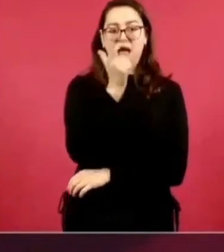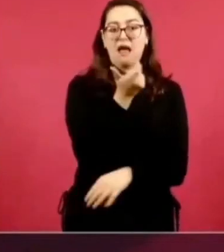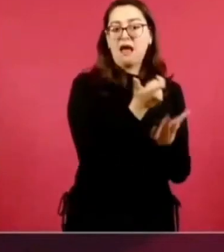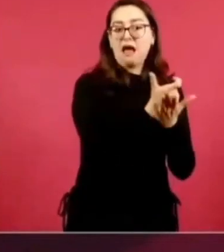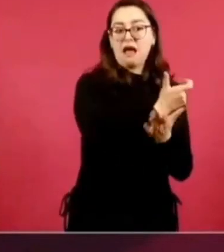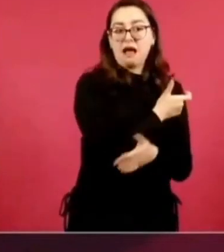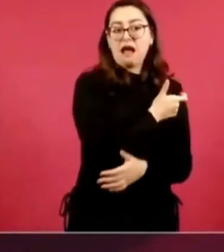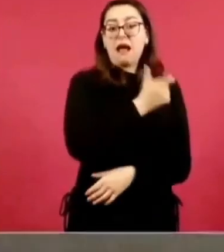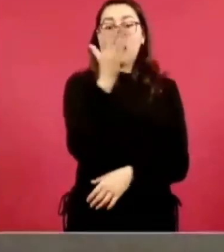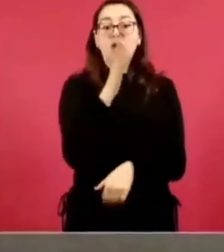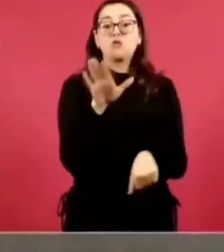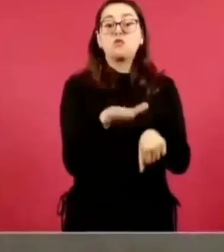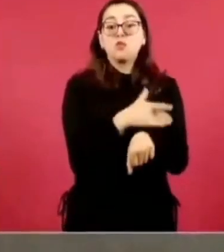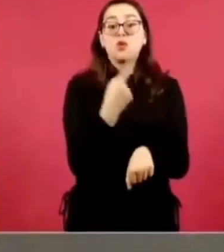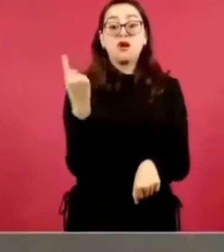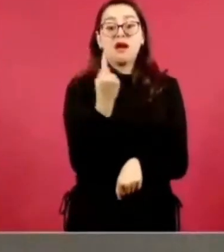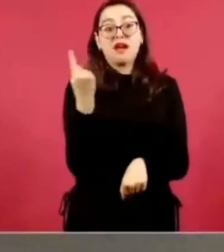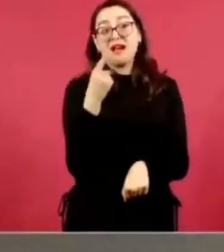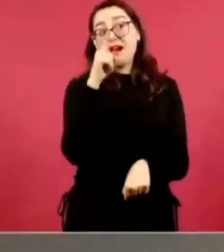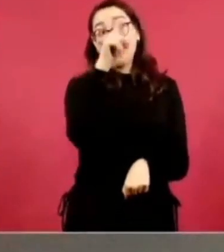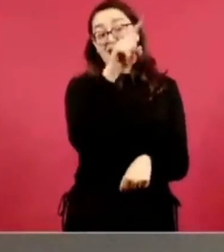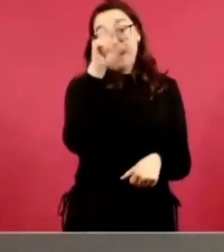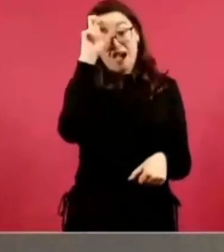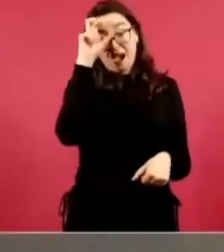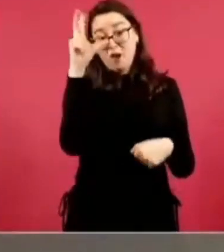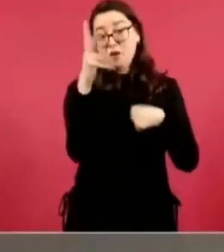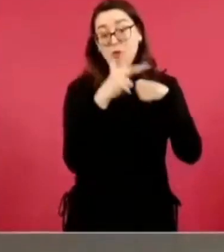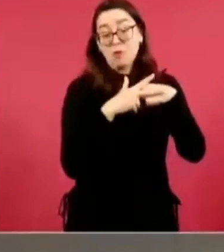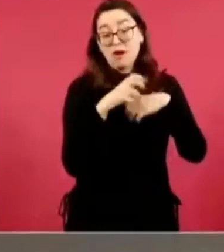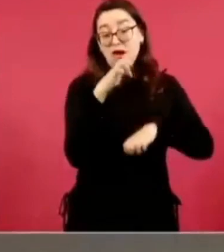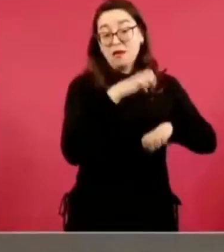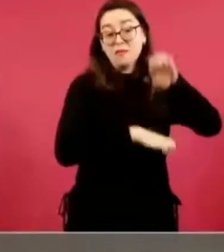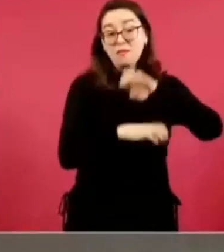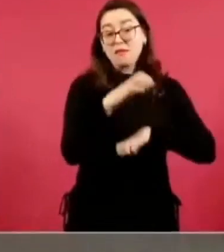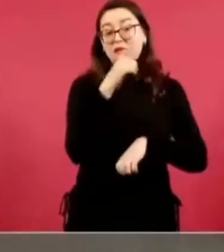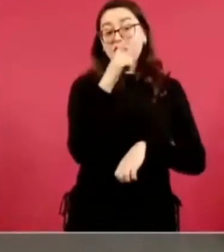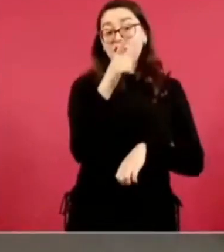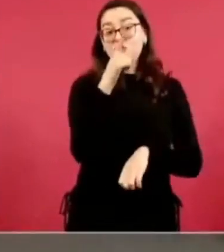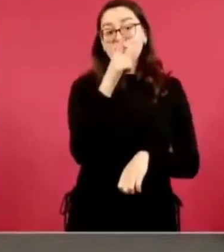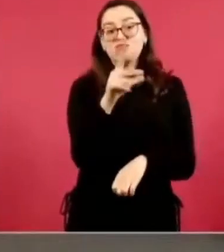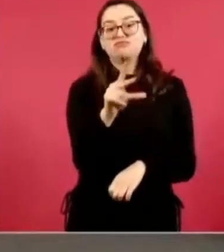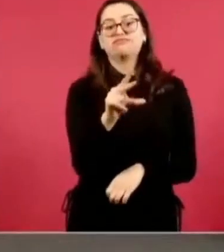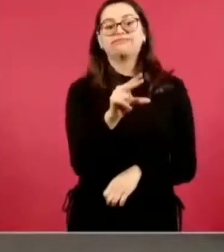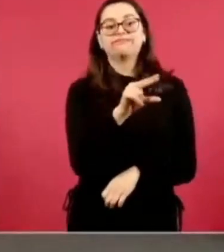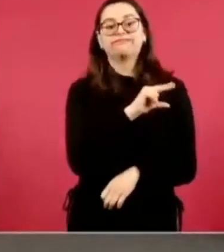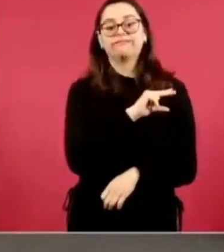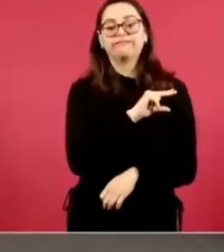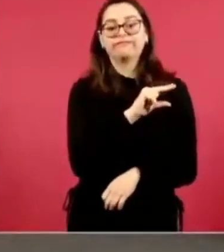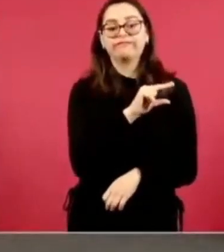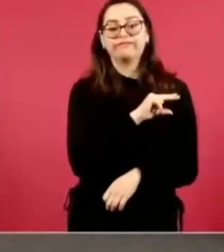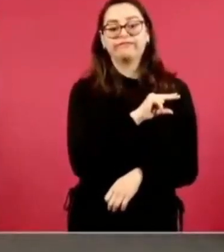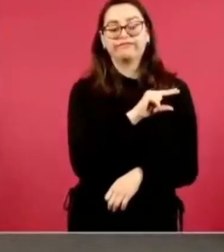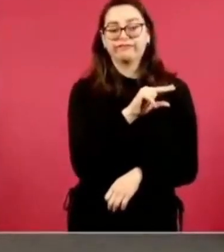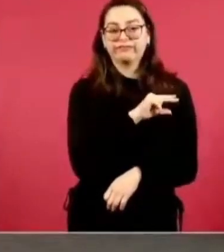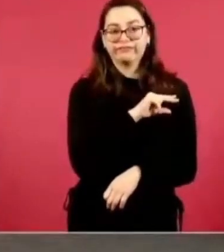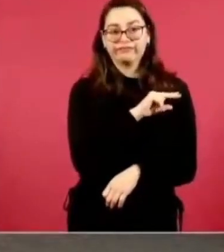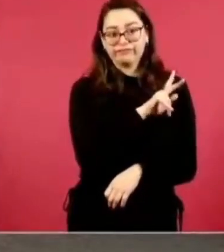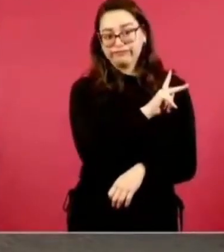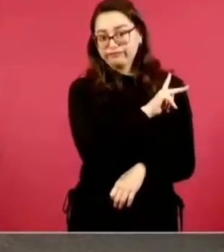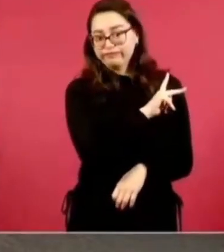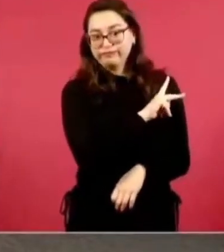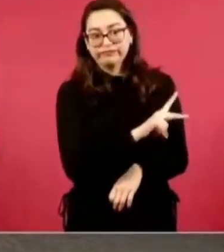industrias eléctricas. Incluso en Estados Unidos han padecido por eso,